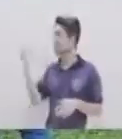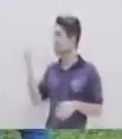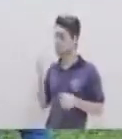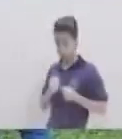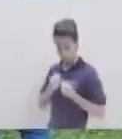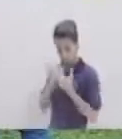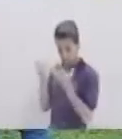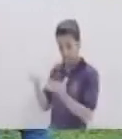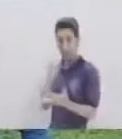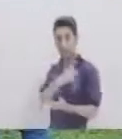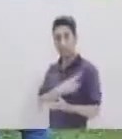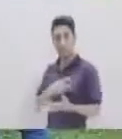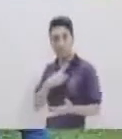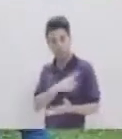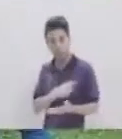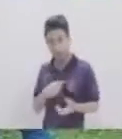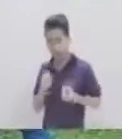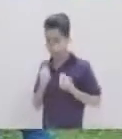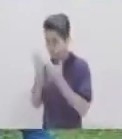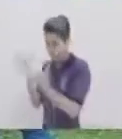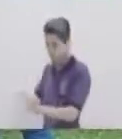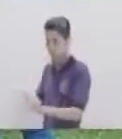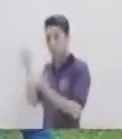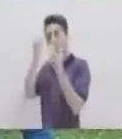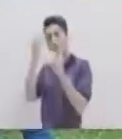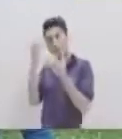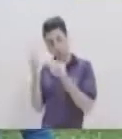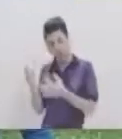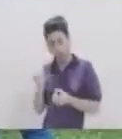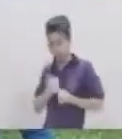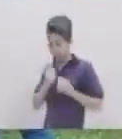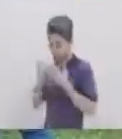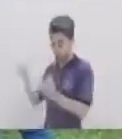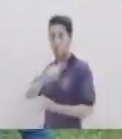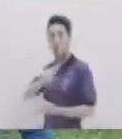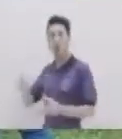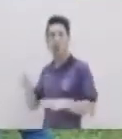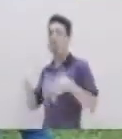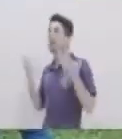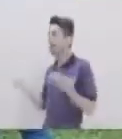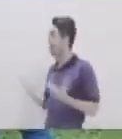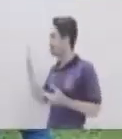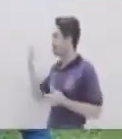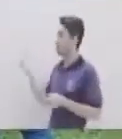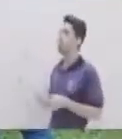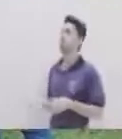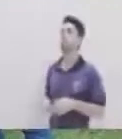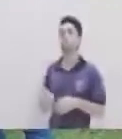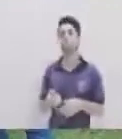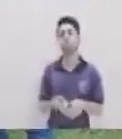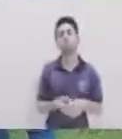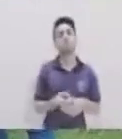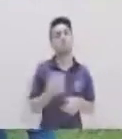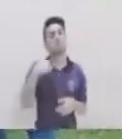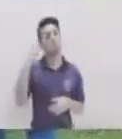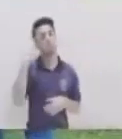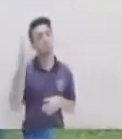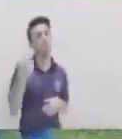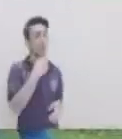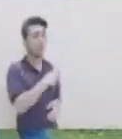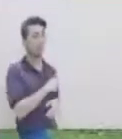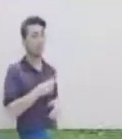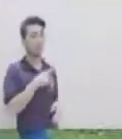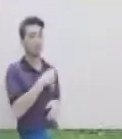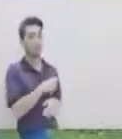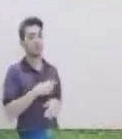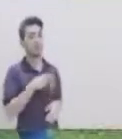deseo? ¿O nos está transmitiendo una orden? Yo diría más que un deseo ¿Un deseo? deseo Porque como que